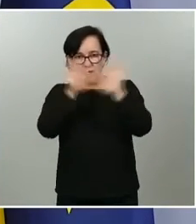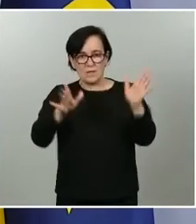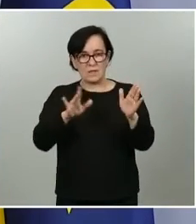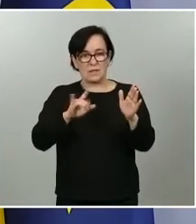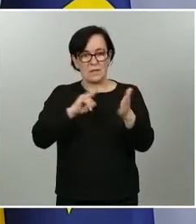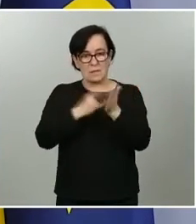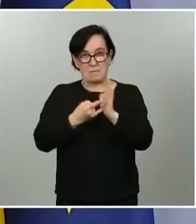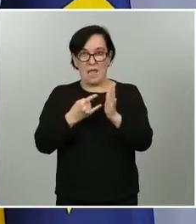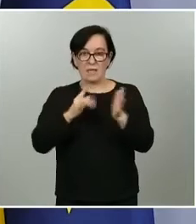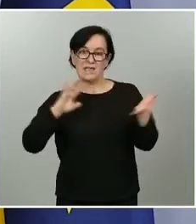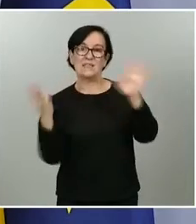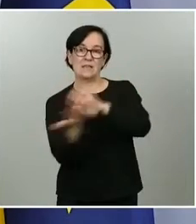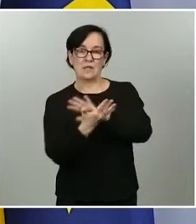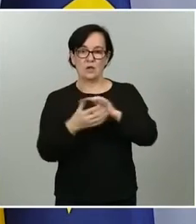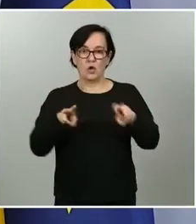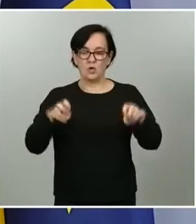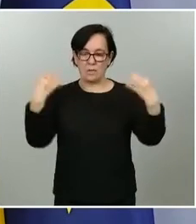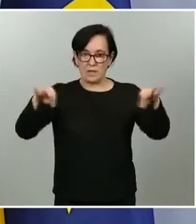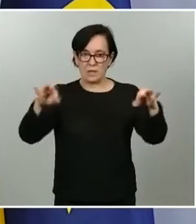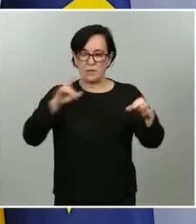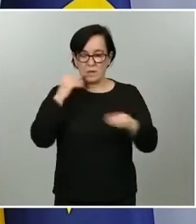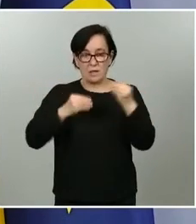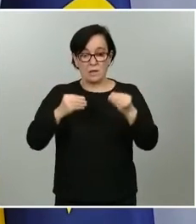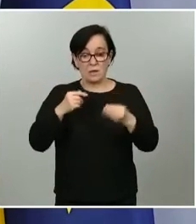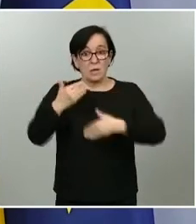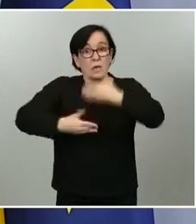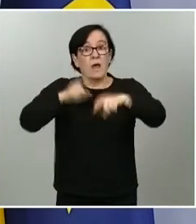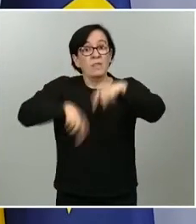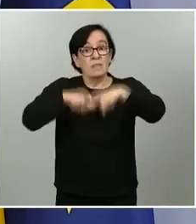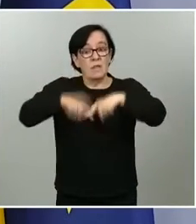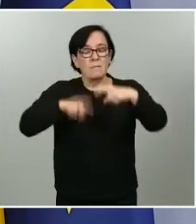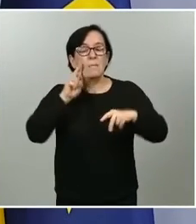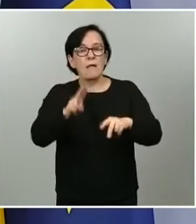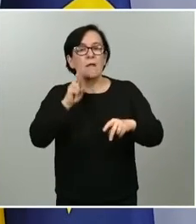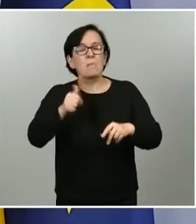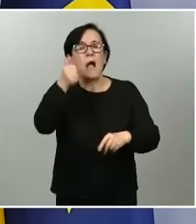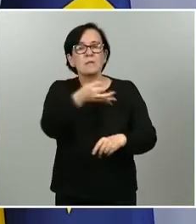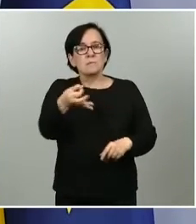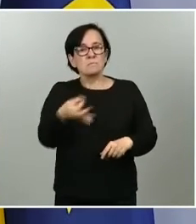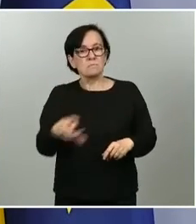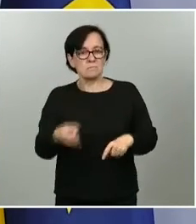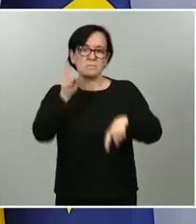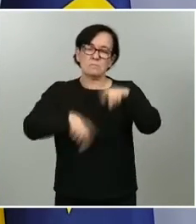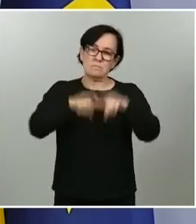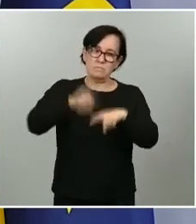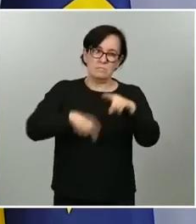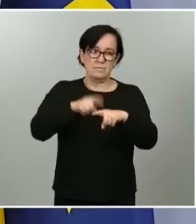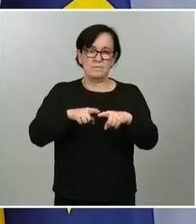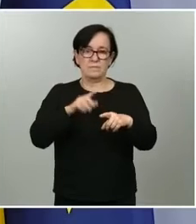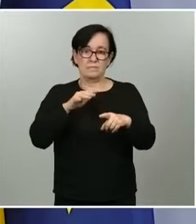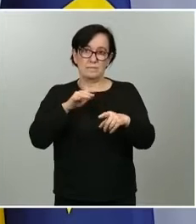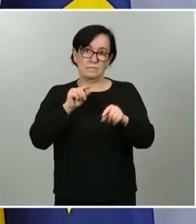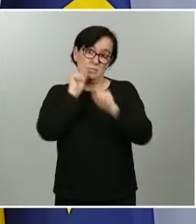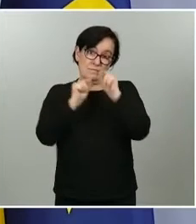normalidad y también tenemos la posibilidad de conforme avancen los acontecimientos ir viendo qué es más adecuado en función de la situación epidemiológica en cada uno de los